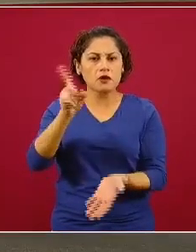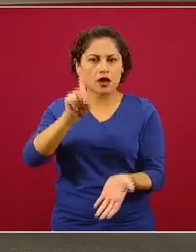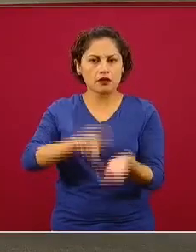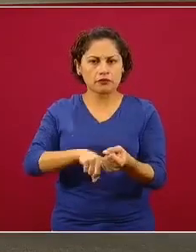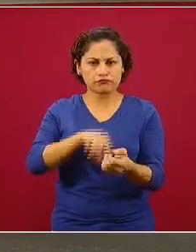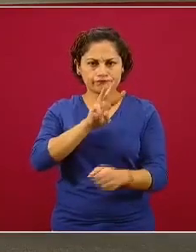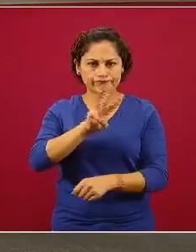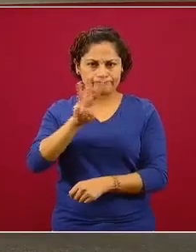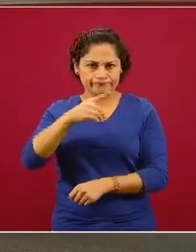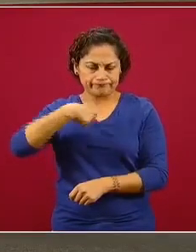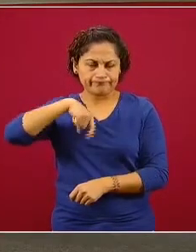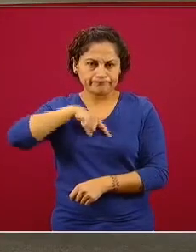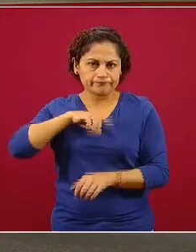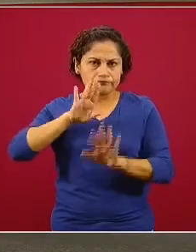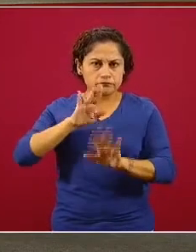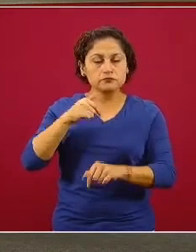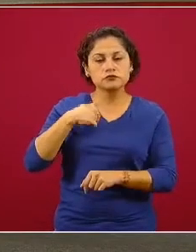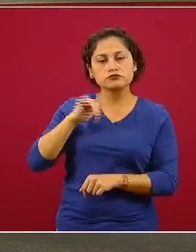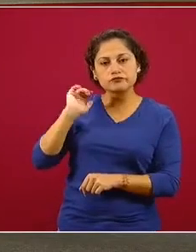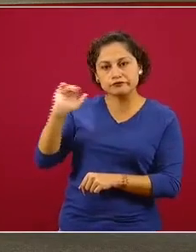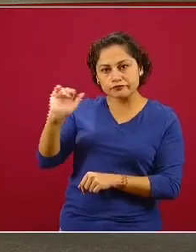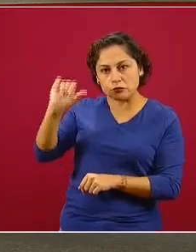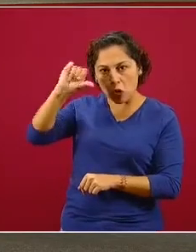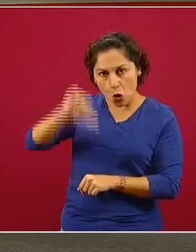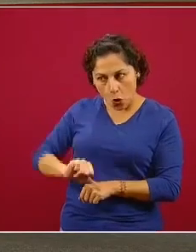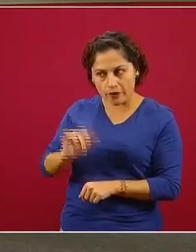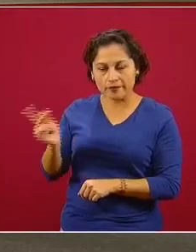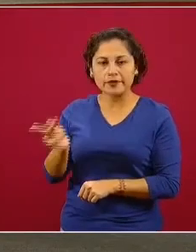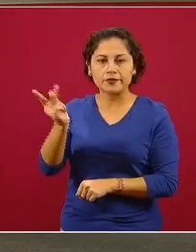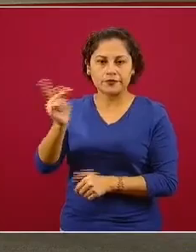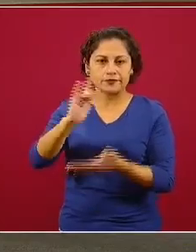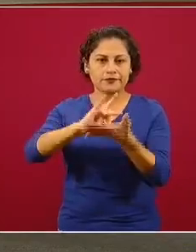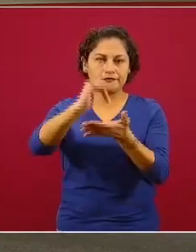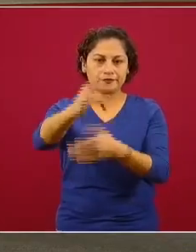Pero lo vamos a ver con el doctor Alcalá hoy mismo. Gracias.